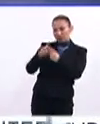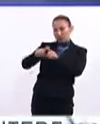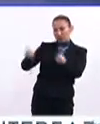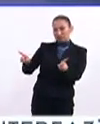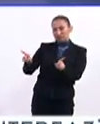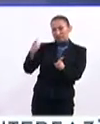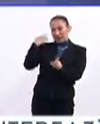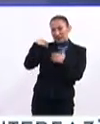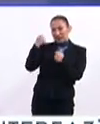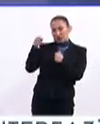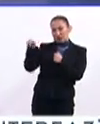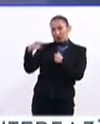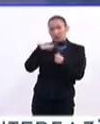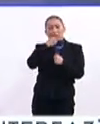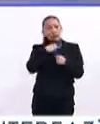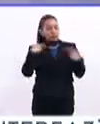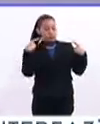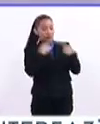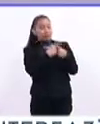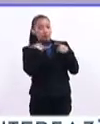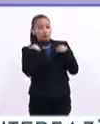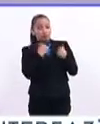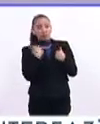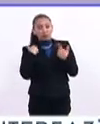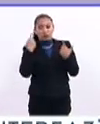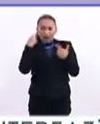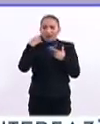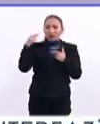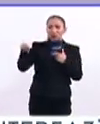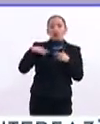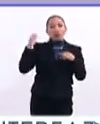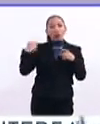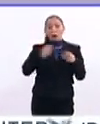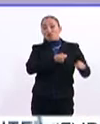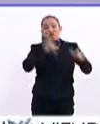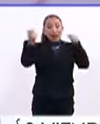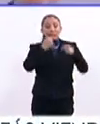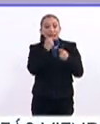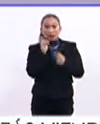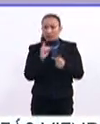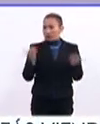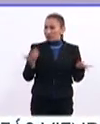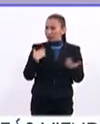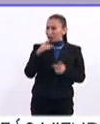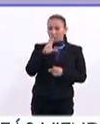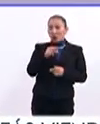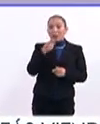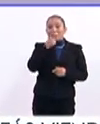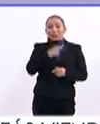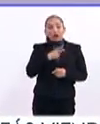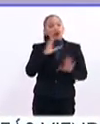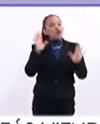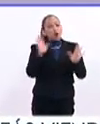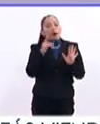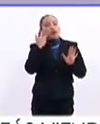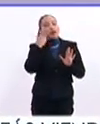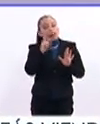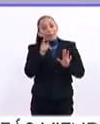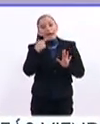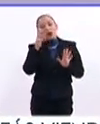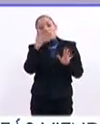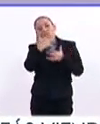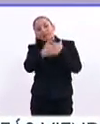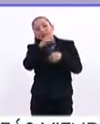diferente o tú me dijiste algo que yo entendí diferente, a mejor yo entendí que vas a correr a la niña. Y ella en realidad lo que me dijo fue, vamos a